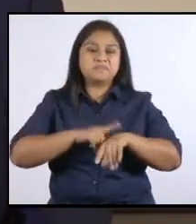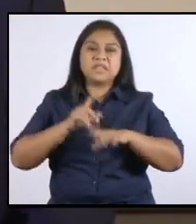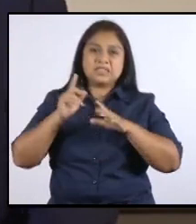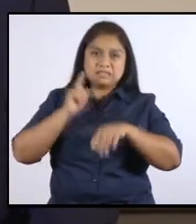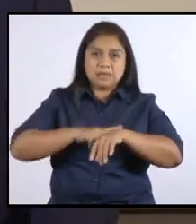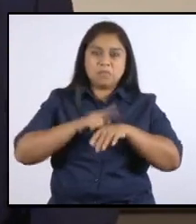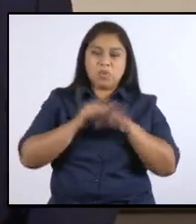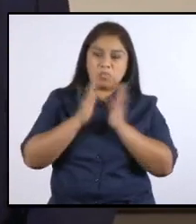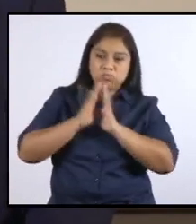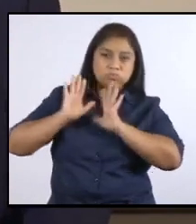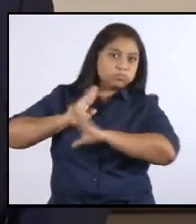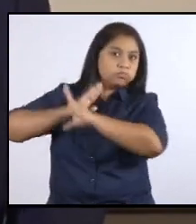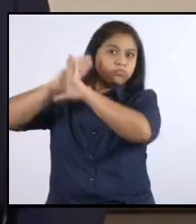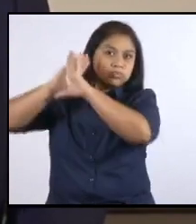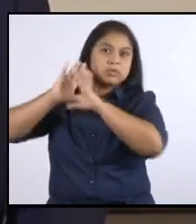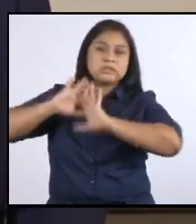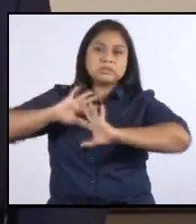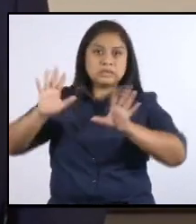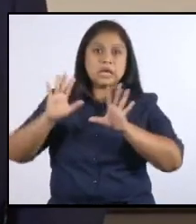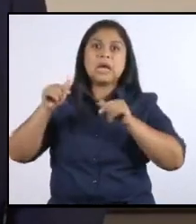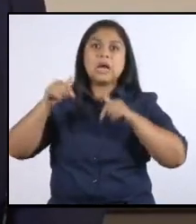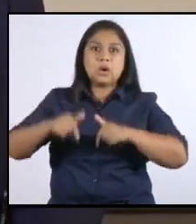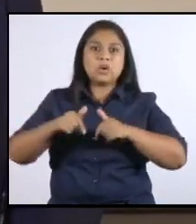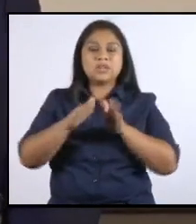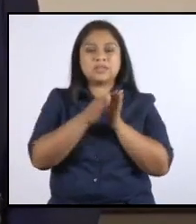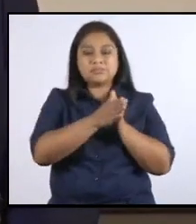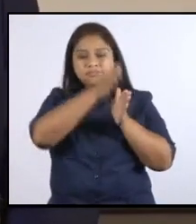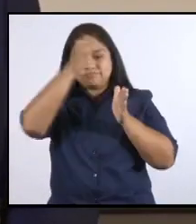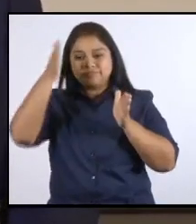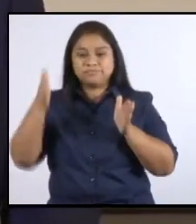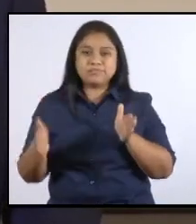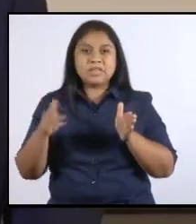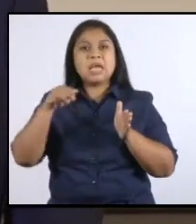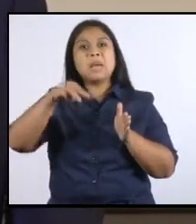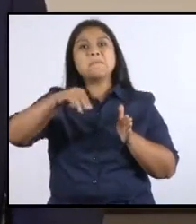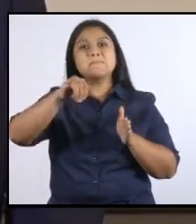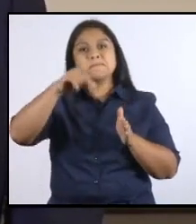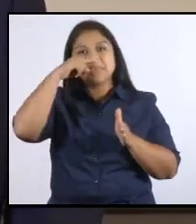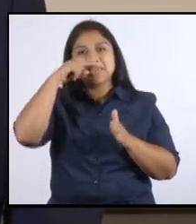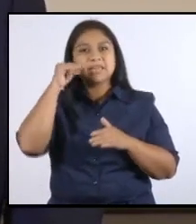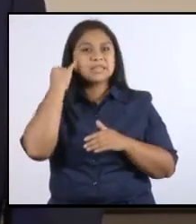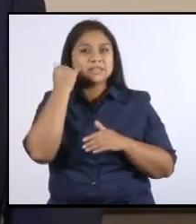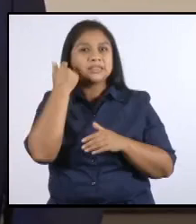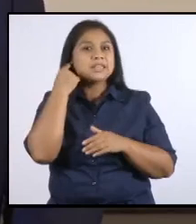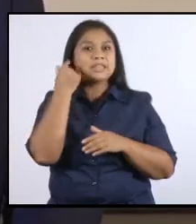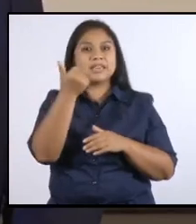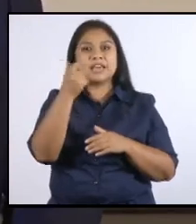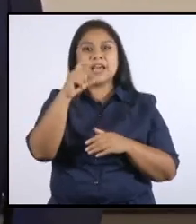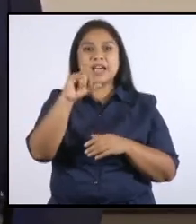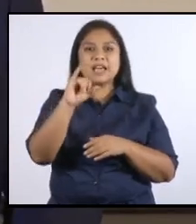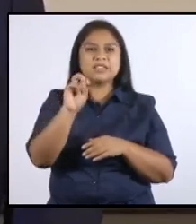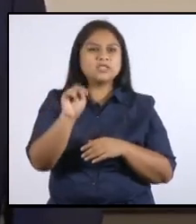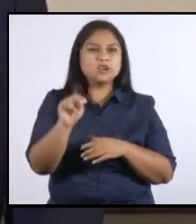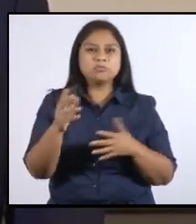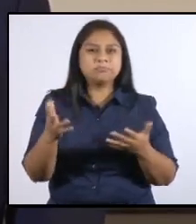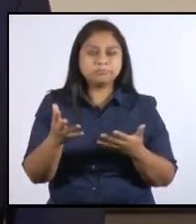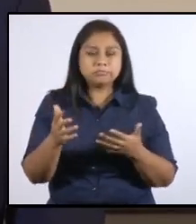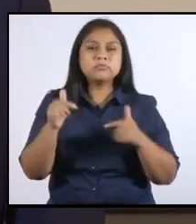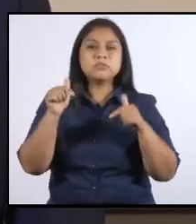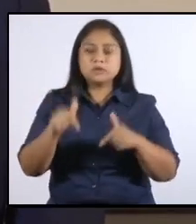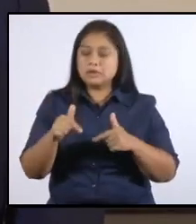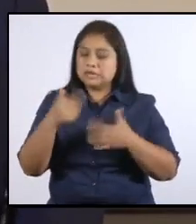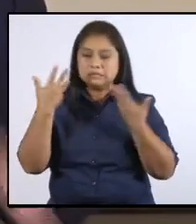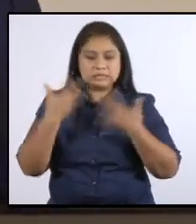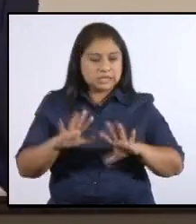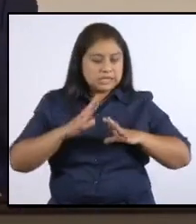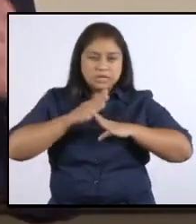y he declarado entrar a la fase de mitigación. Esto, a pesar de todos los esfuerzos que hemos